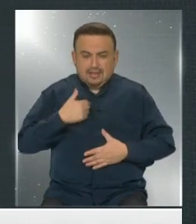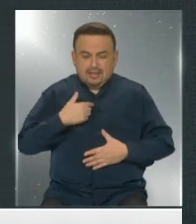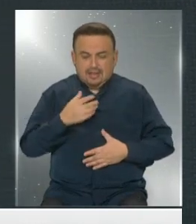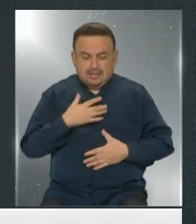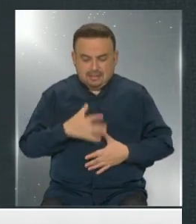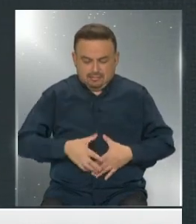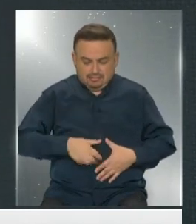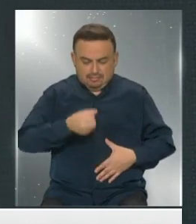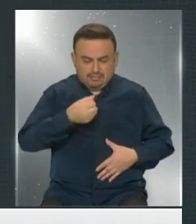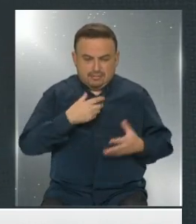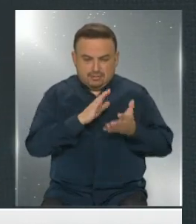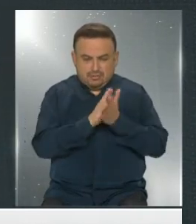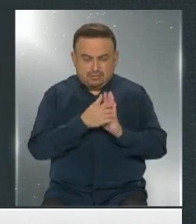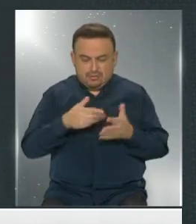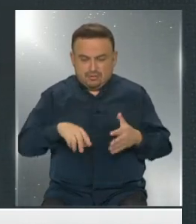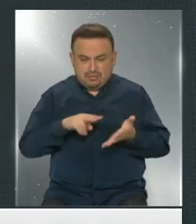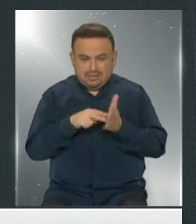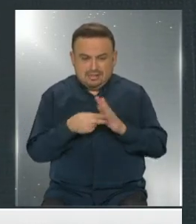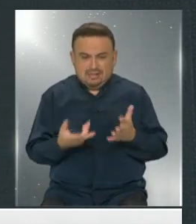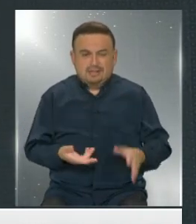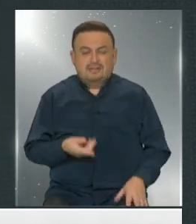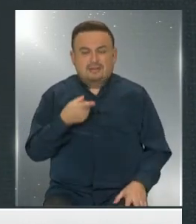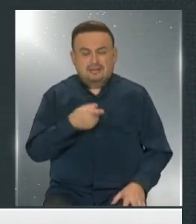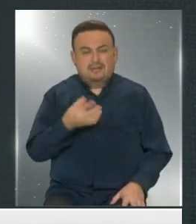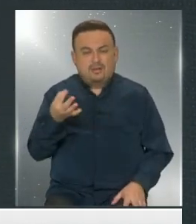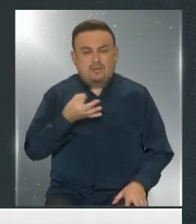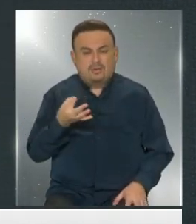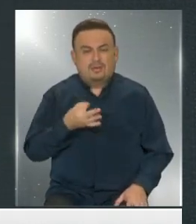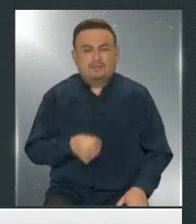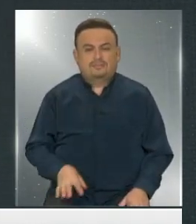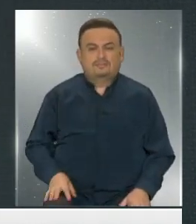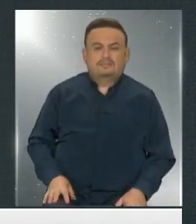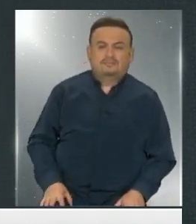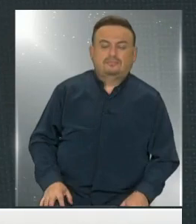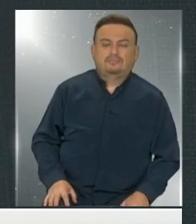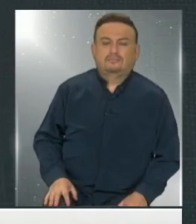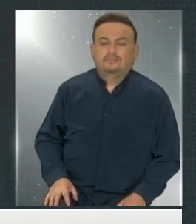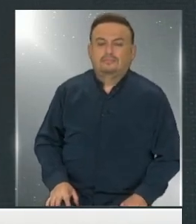fue sacada por todo esto. Escuchemos parte de sus declaraciones.